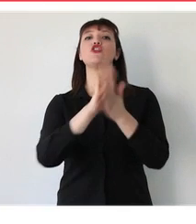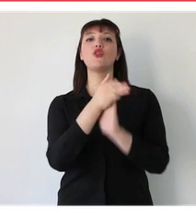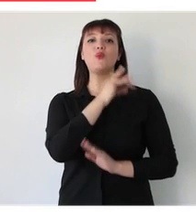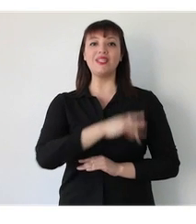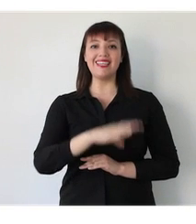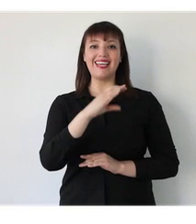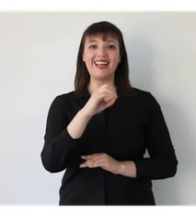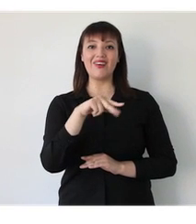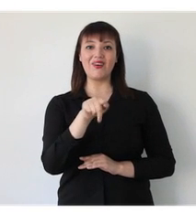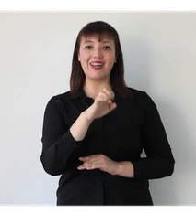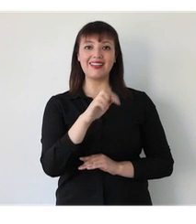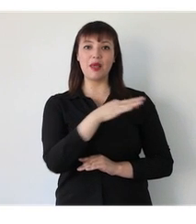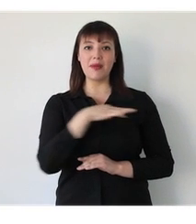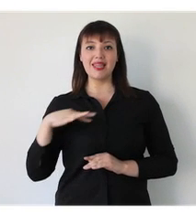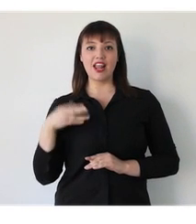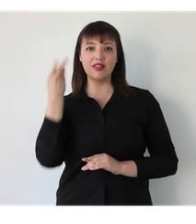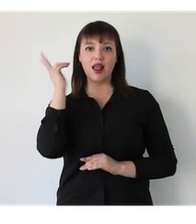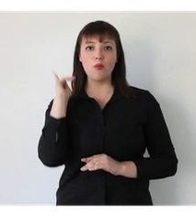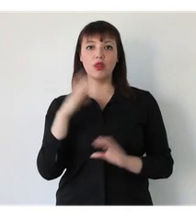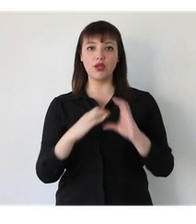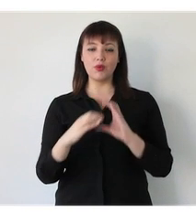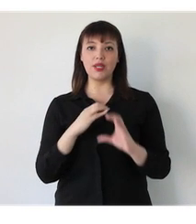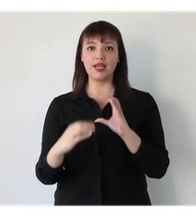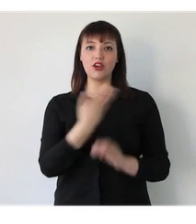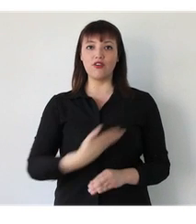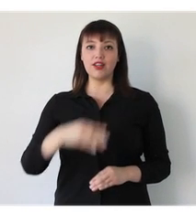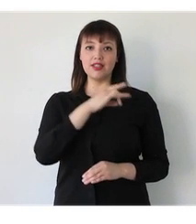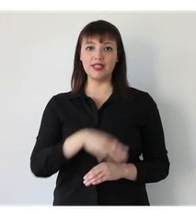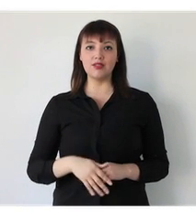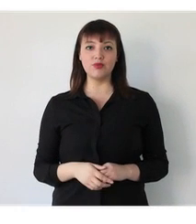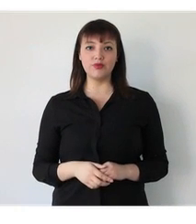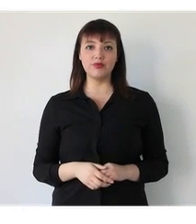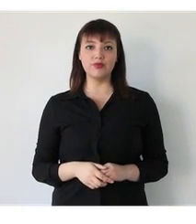Todos por Chile. CONACET. Ministerio de Transportes y Telecomunicaciones. Gobierno de Chile.